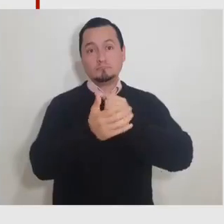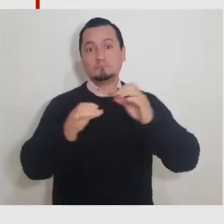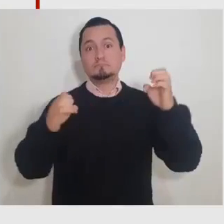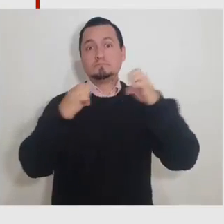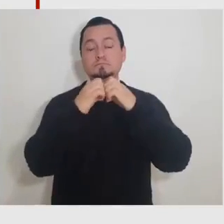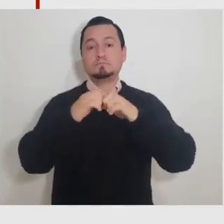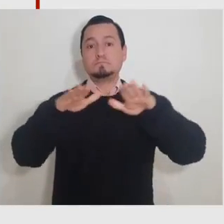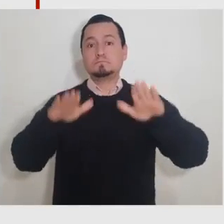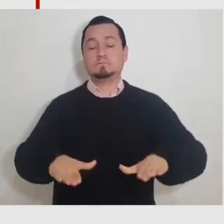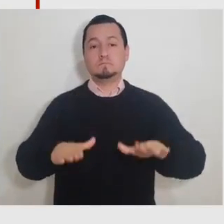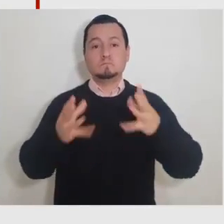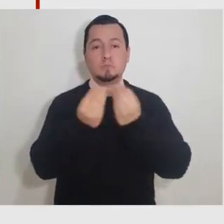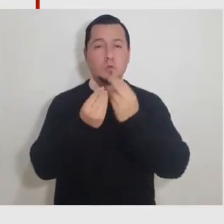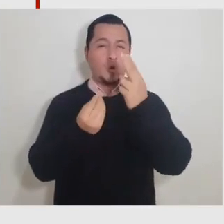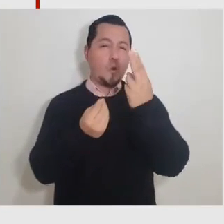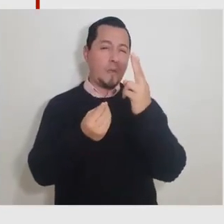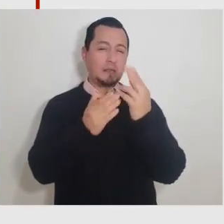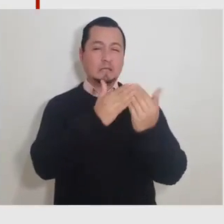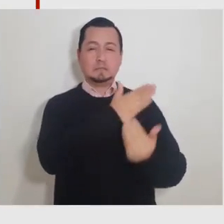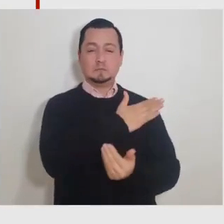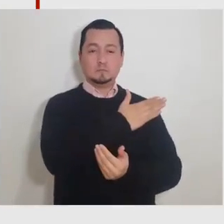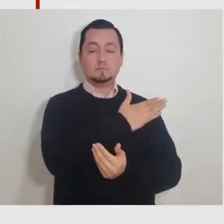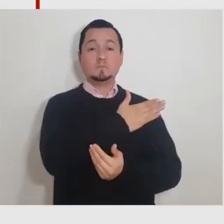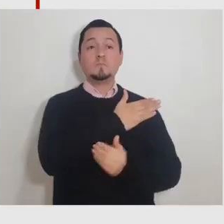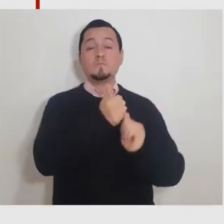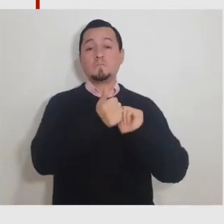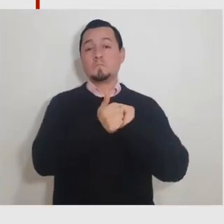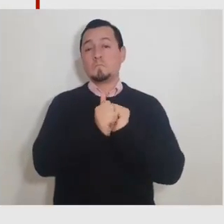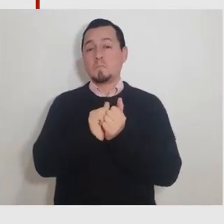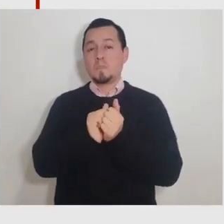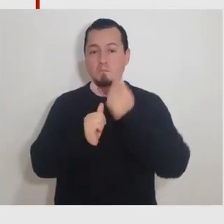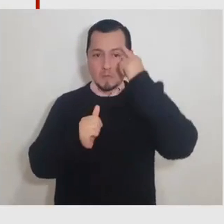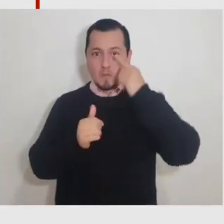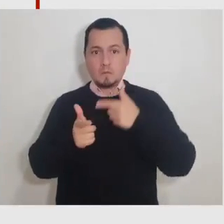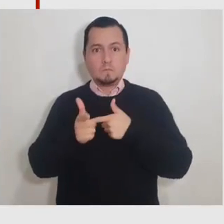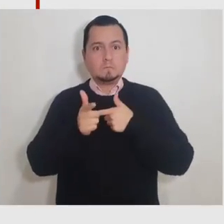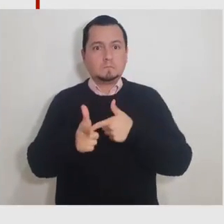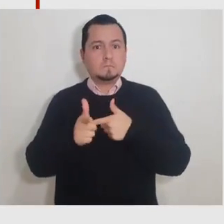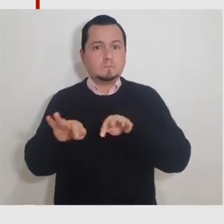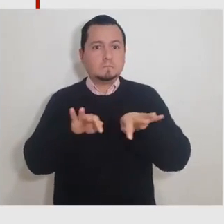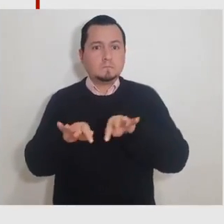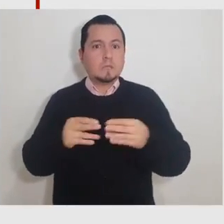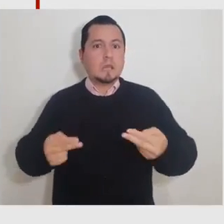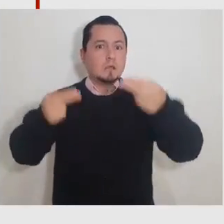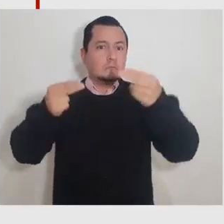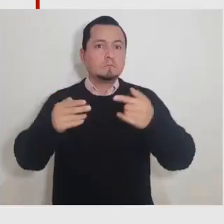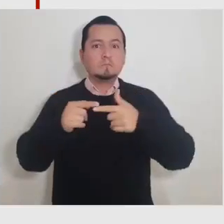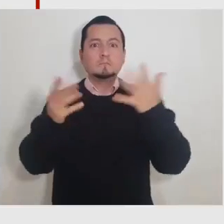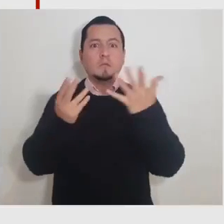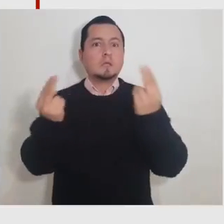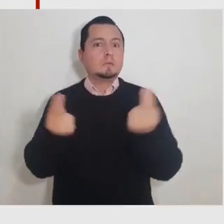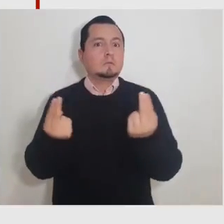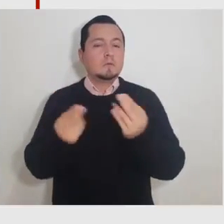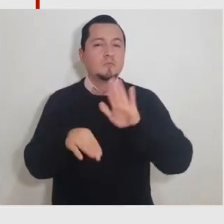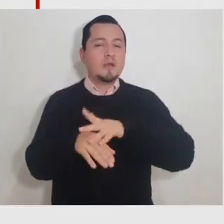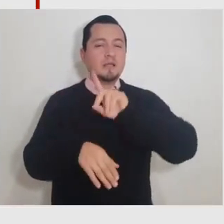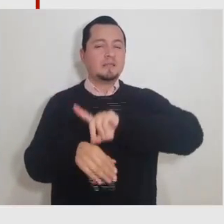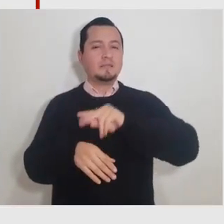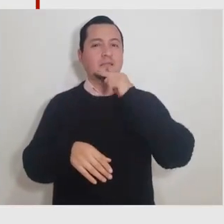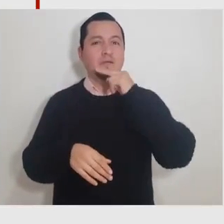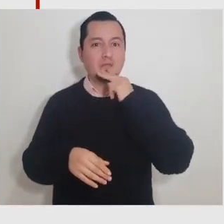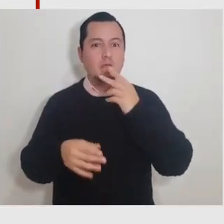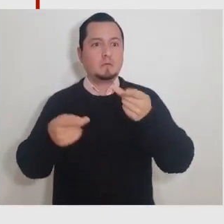noviembre, pudimos generar condiciones para poder reactivar a fondo nuestra economía, que es también un asunto de primera necesidad.